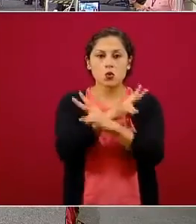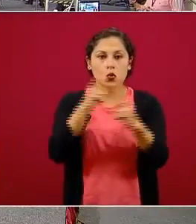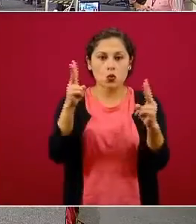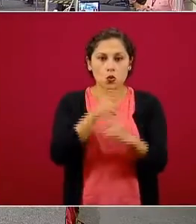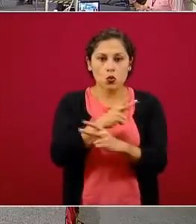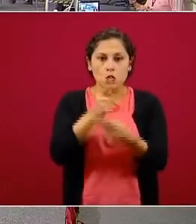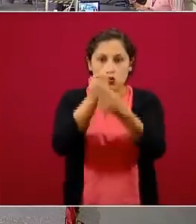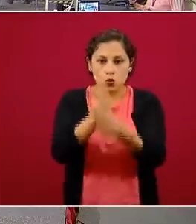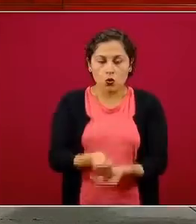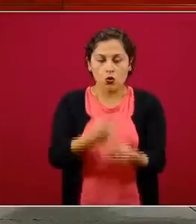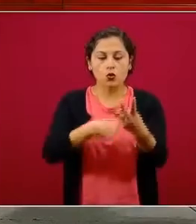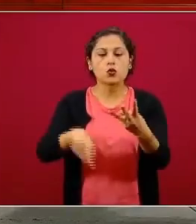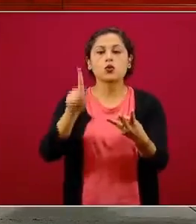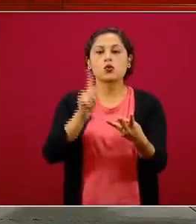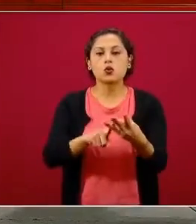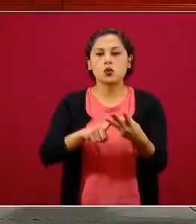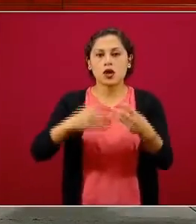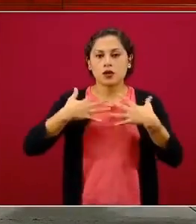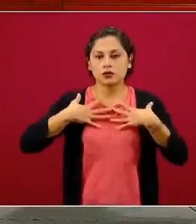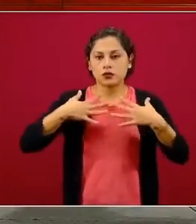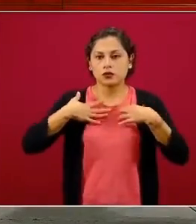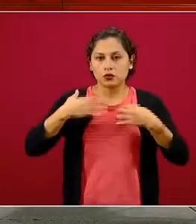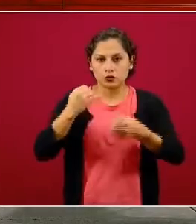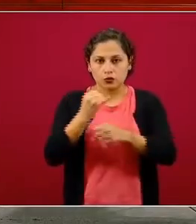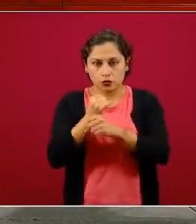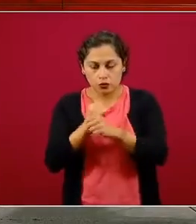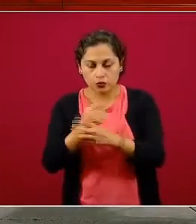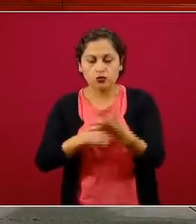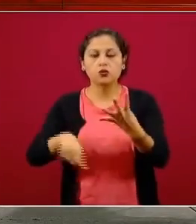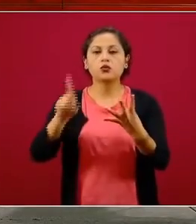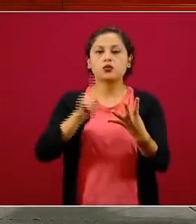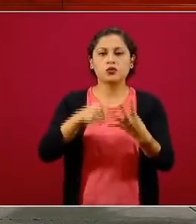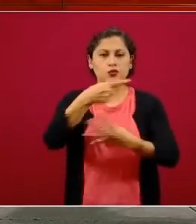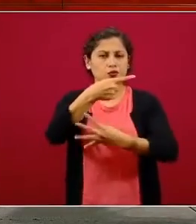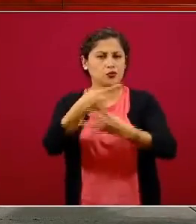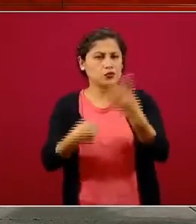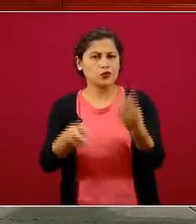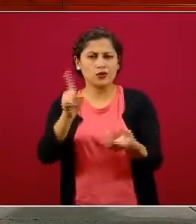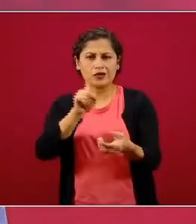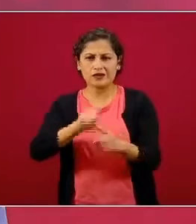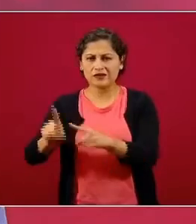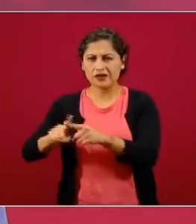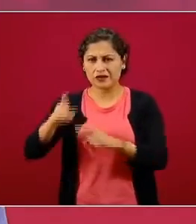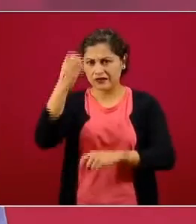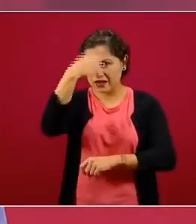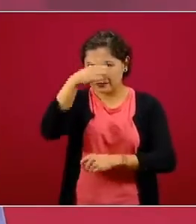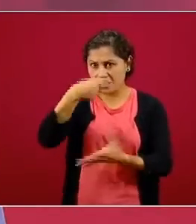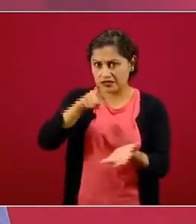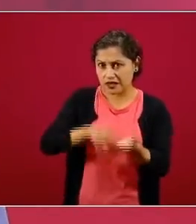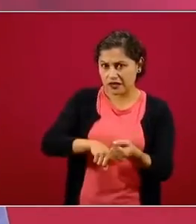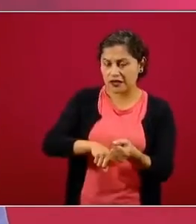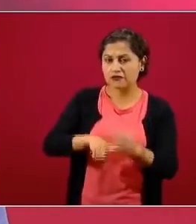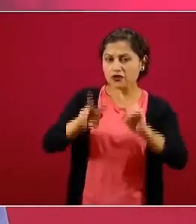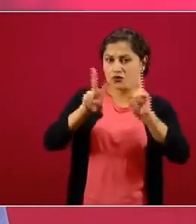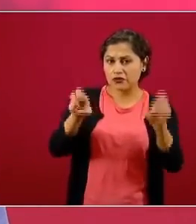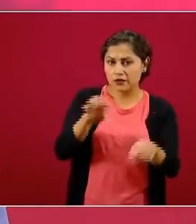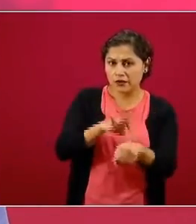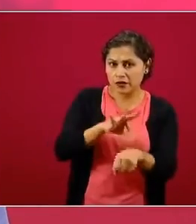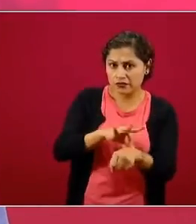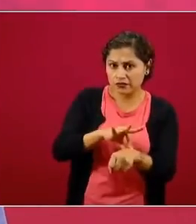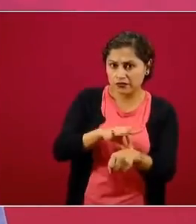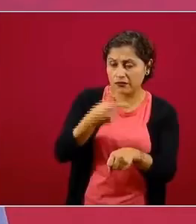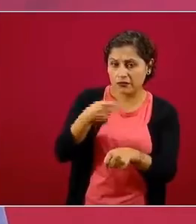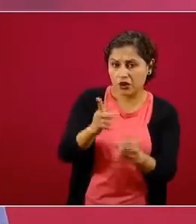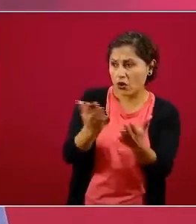en infectología, en varias de las subespecialidades de la medicina, y no están presentes. ¿Por qué no están presentes?